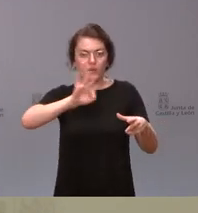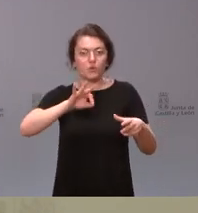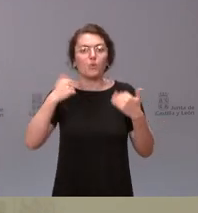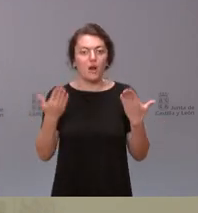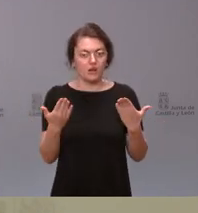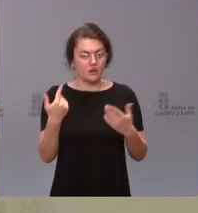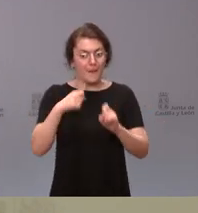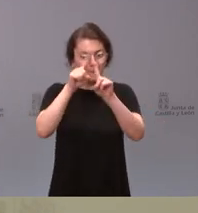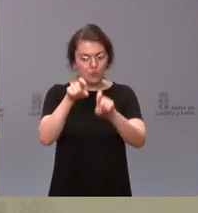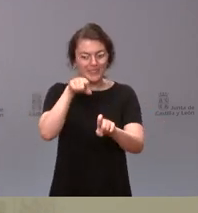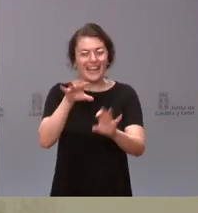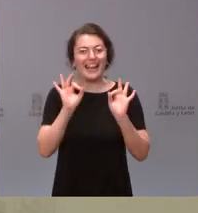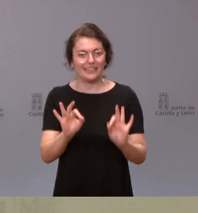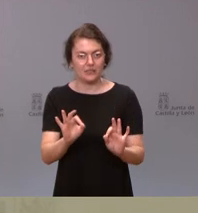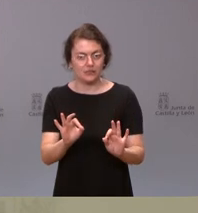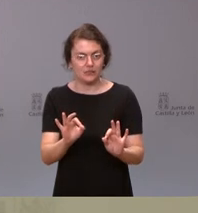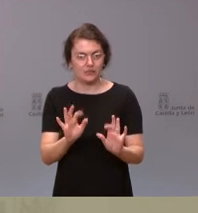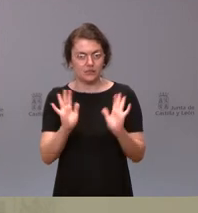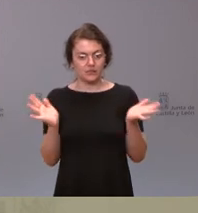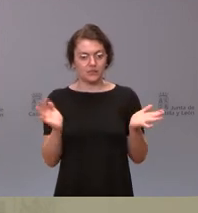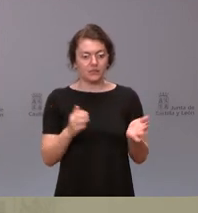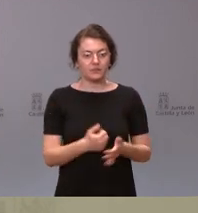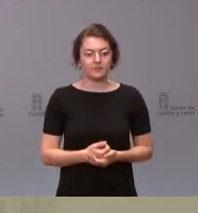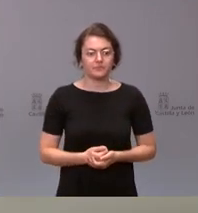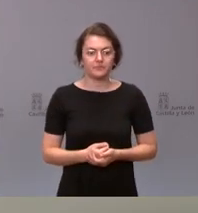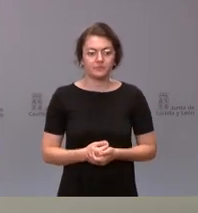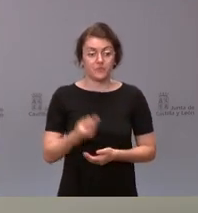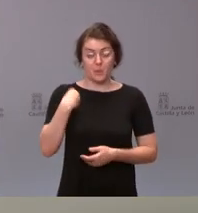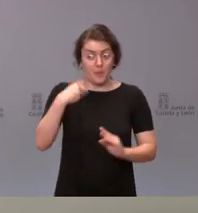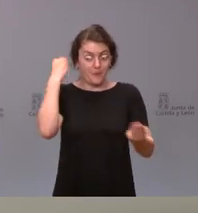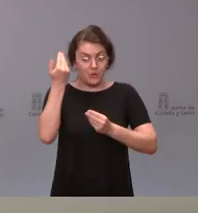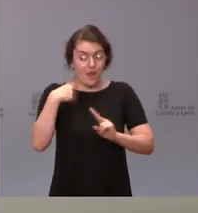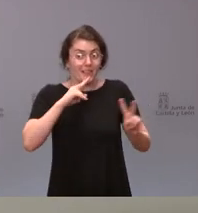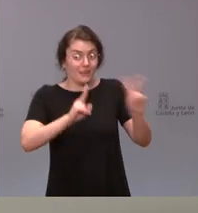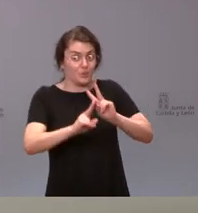Esa es la pregunta, no la Vale, pues, se agradezco. Y creo que es la que le he contestado también.